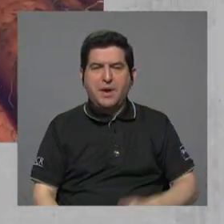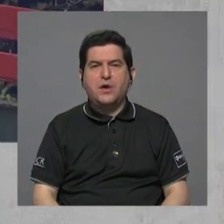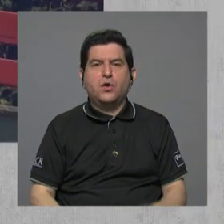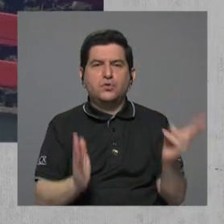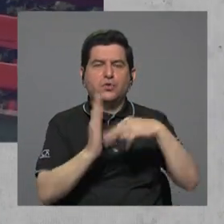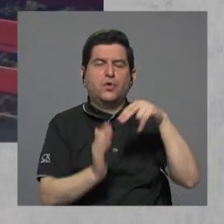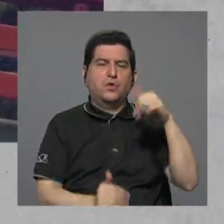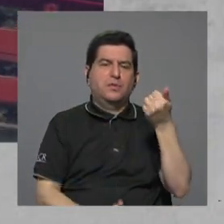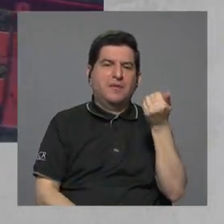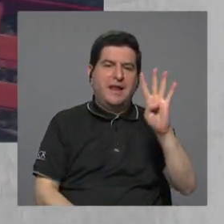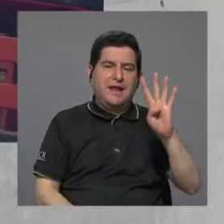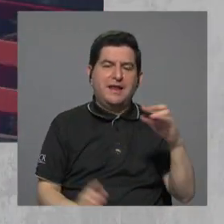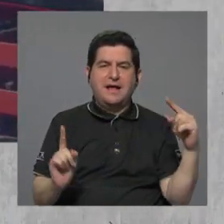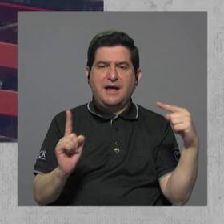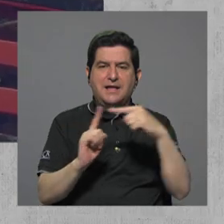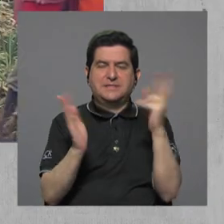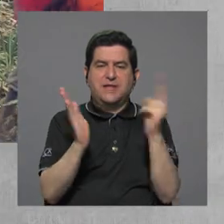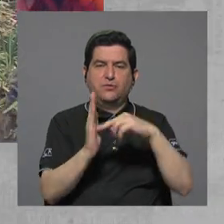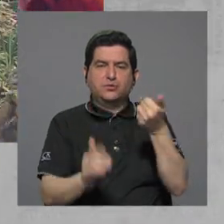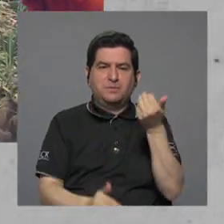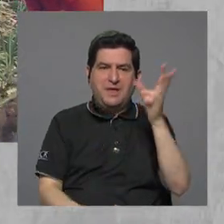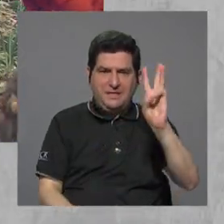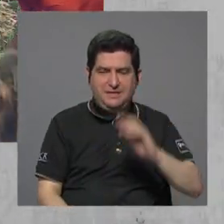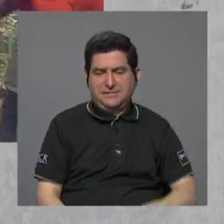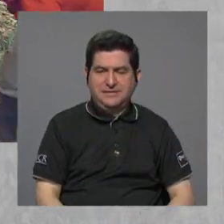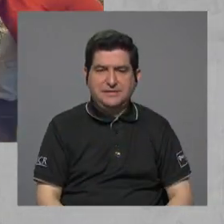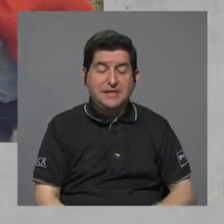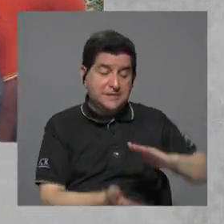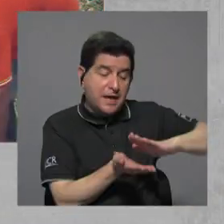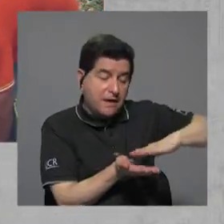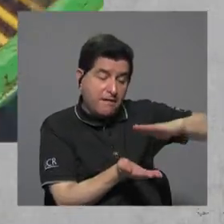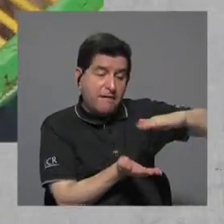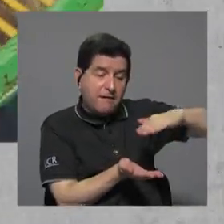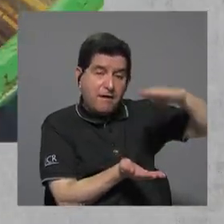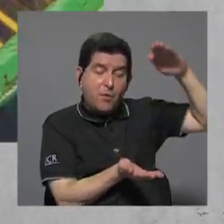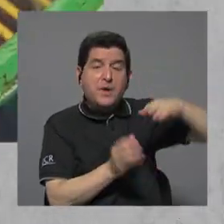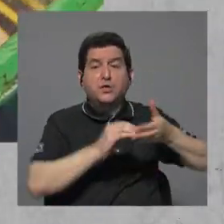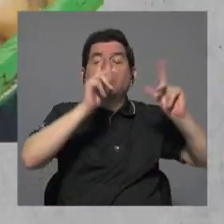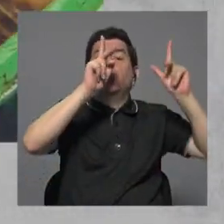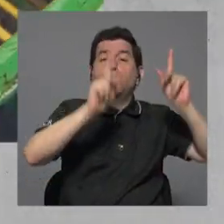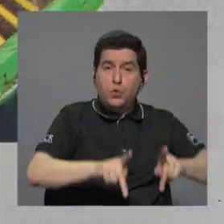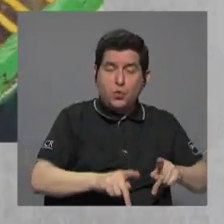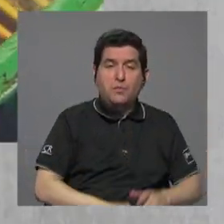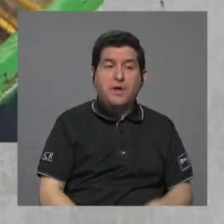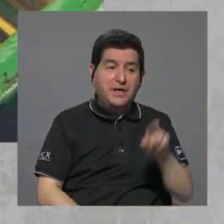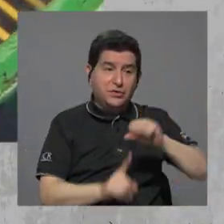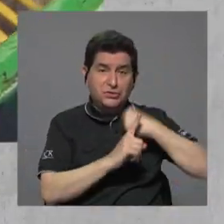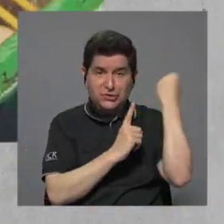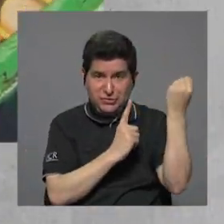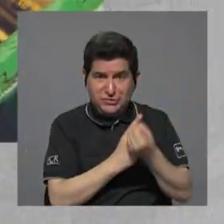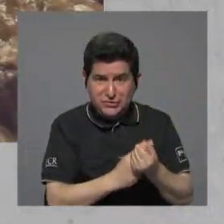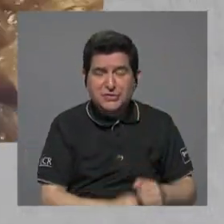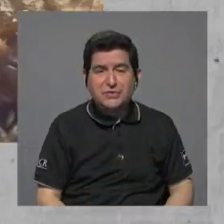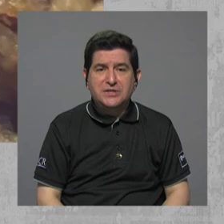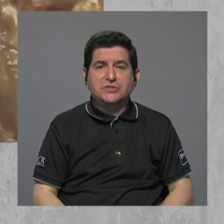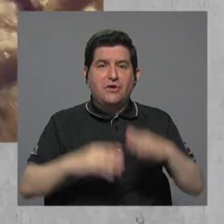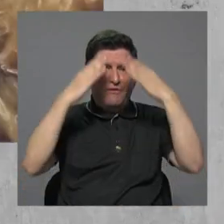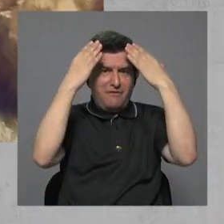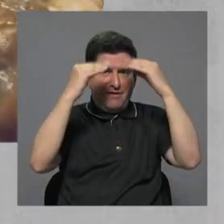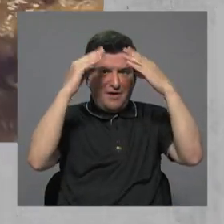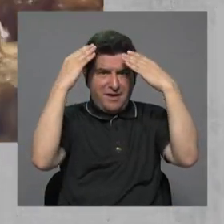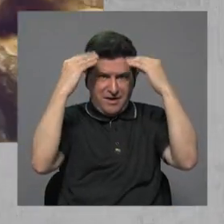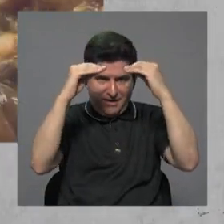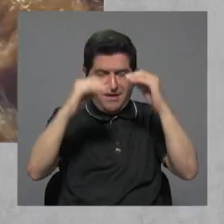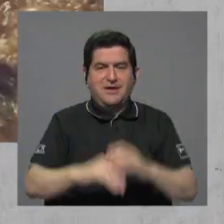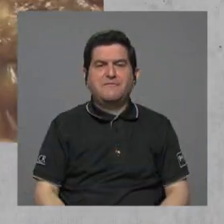el 2014 y el 2016, es decir, va creciendo la cantidad de personas que están en esta situación, que el informe